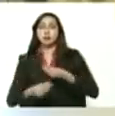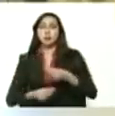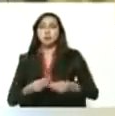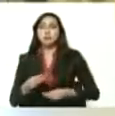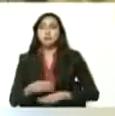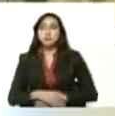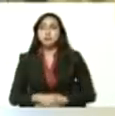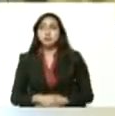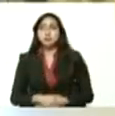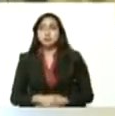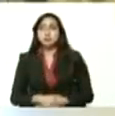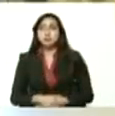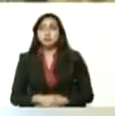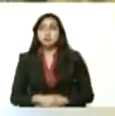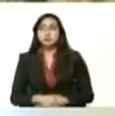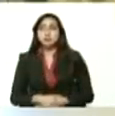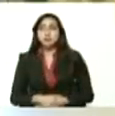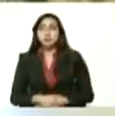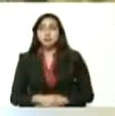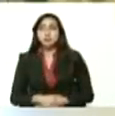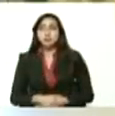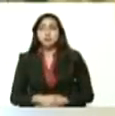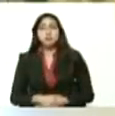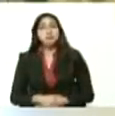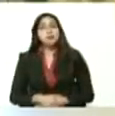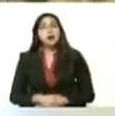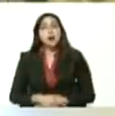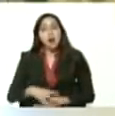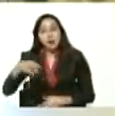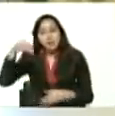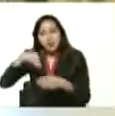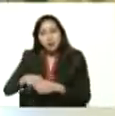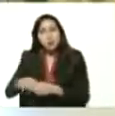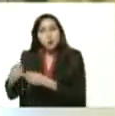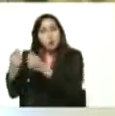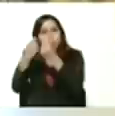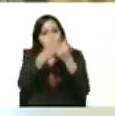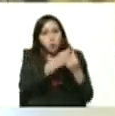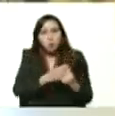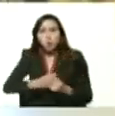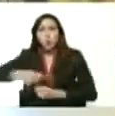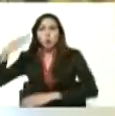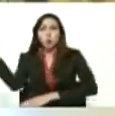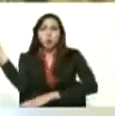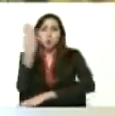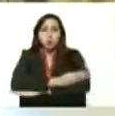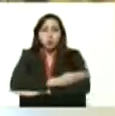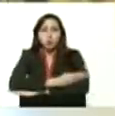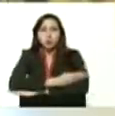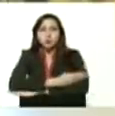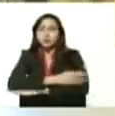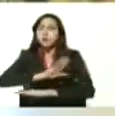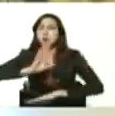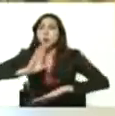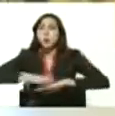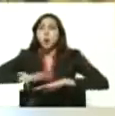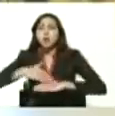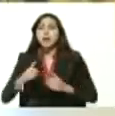para reventar el ingreso y la economía nacional, para perseguir